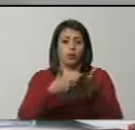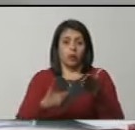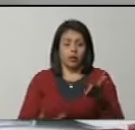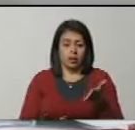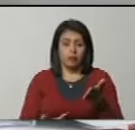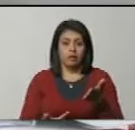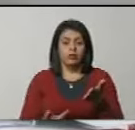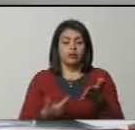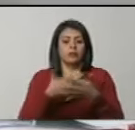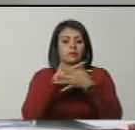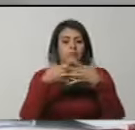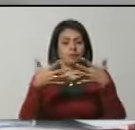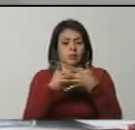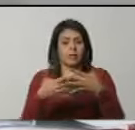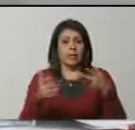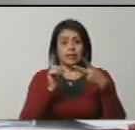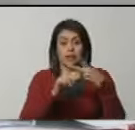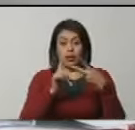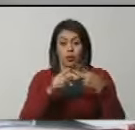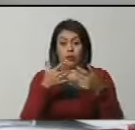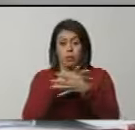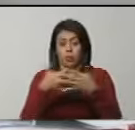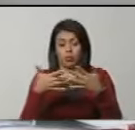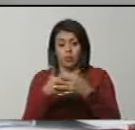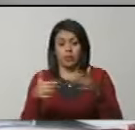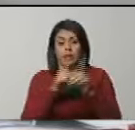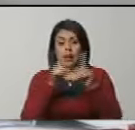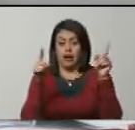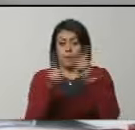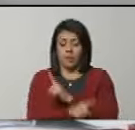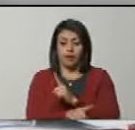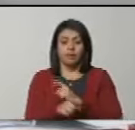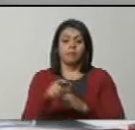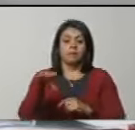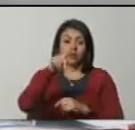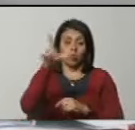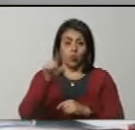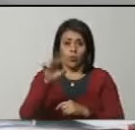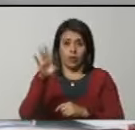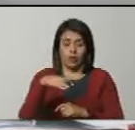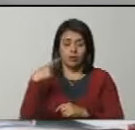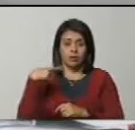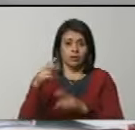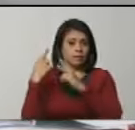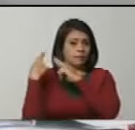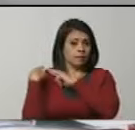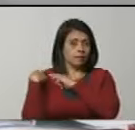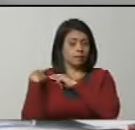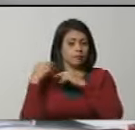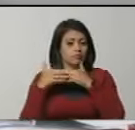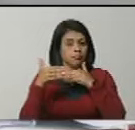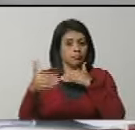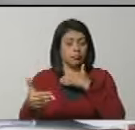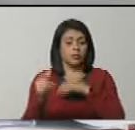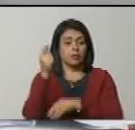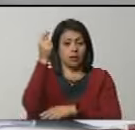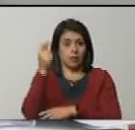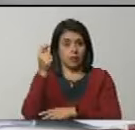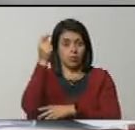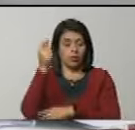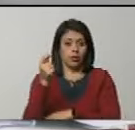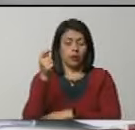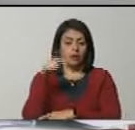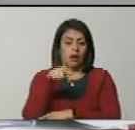La redacción de la segunda propuesta de modificación quedaría así. El Estado Guayán Ezequiel va a tener una representación proporcional parlamentaria